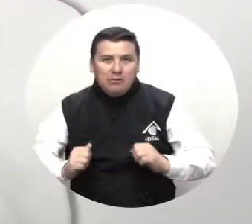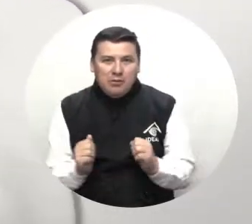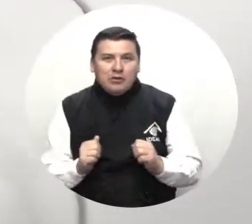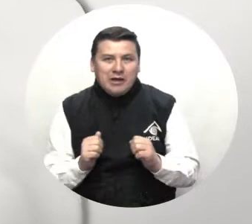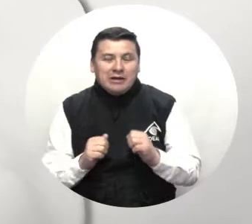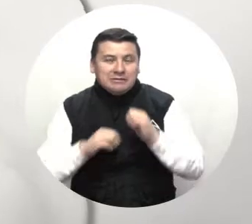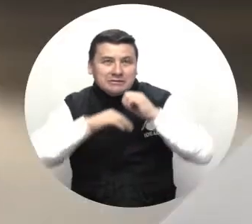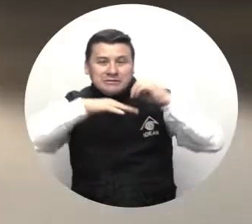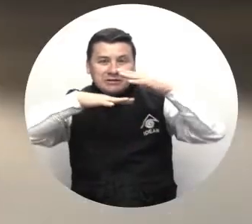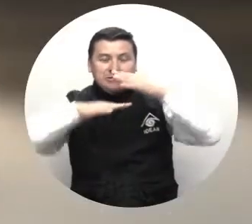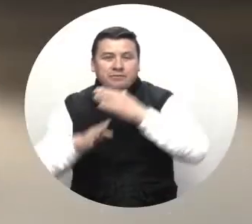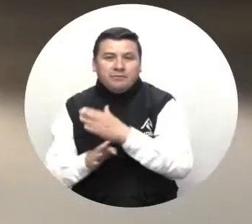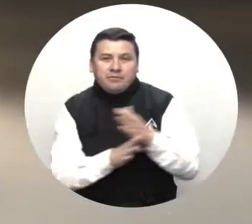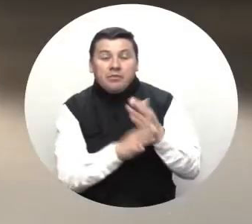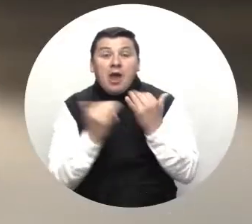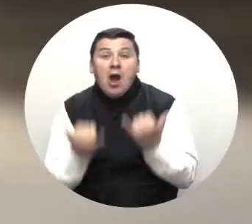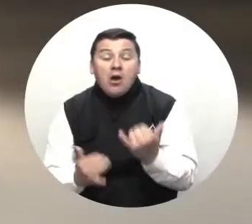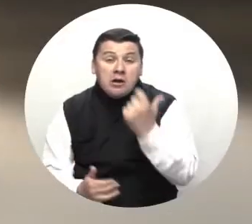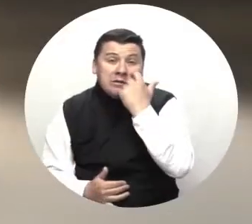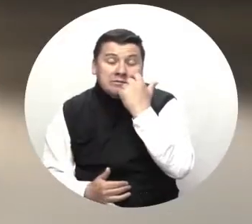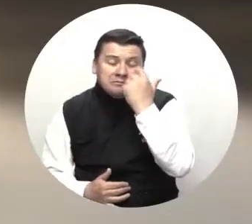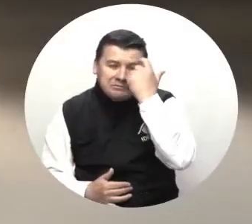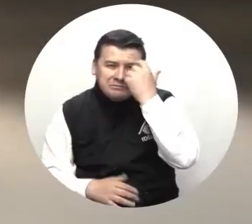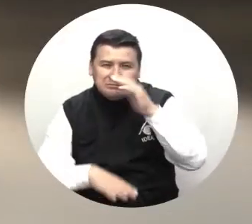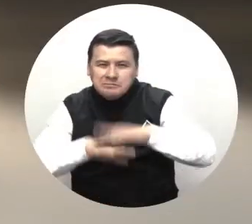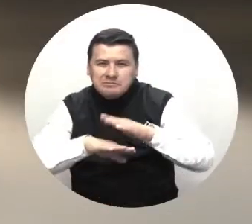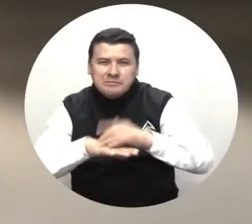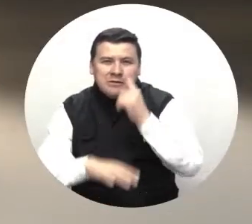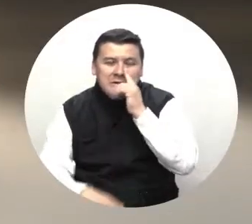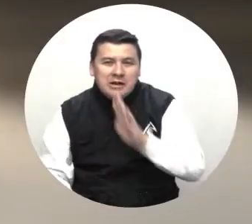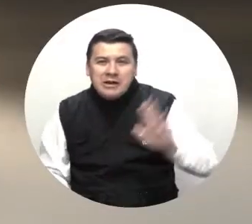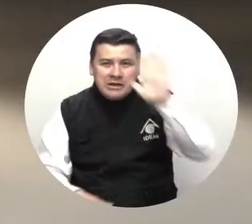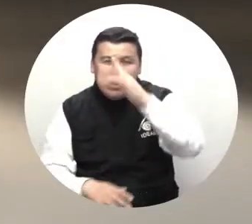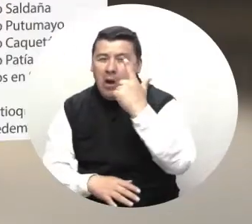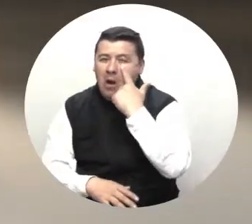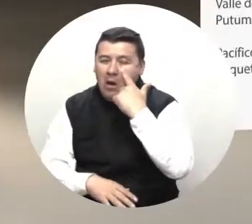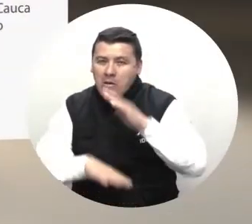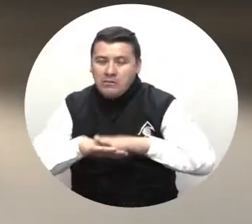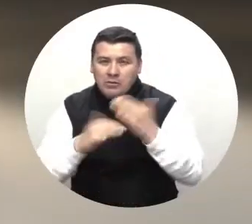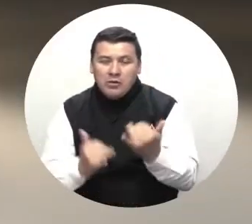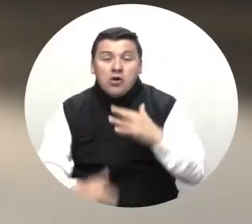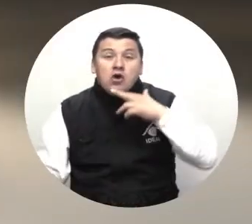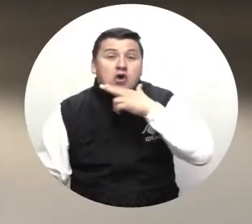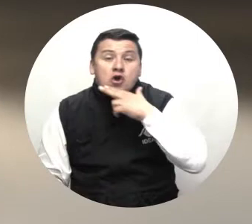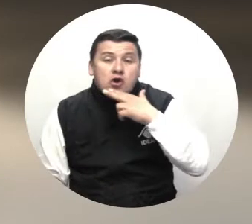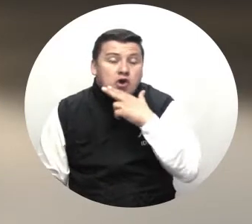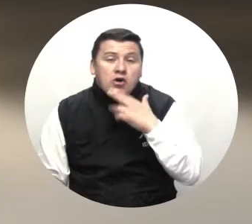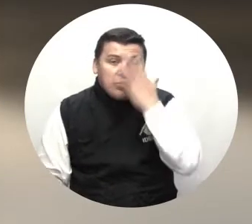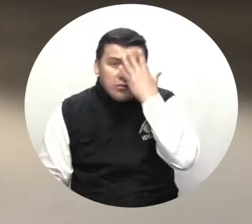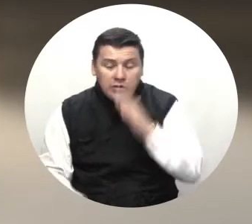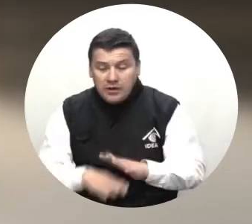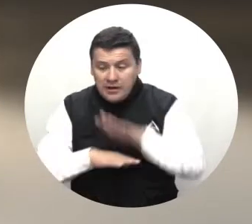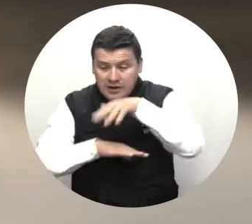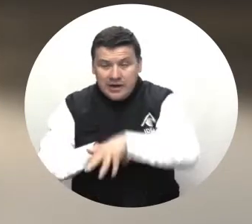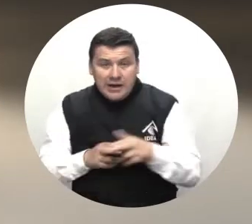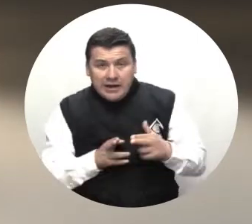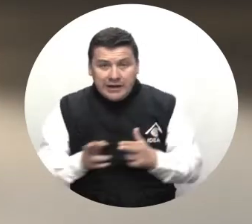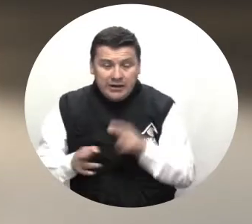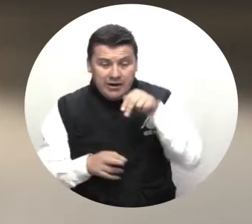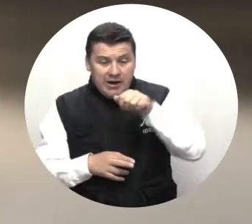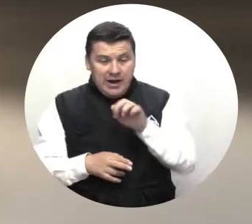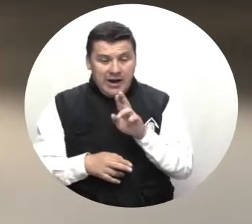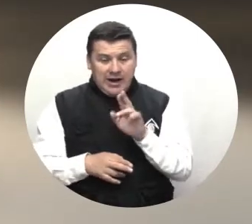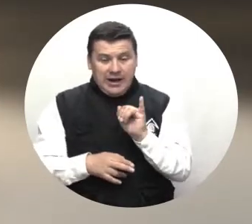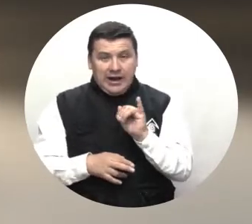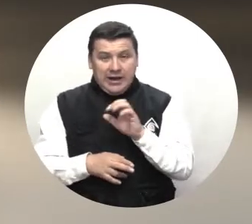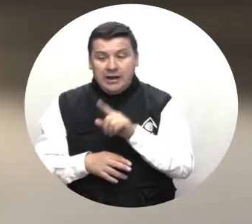Ahora, mucha atención a las principales alertas para hoy a nivel nacional. Alerta roja por niveles altos en el río Nare a la altura de Puerto